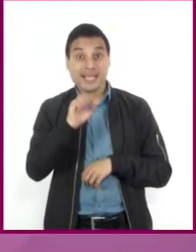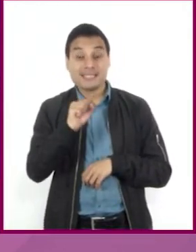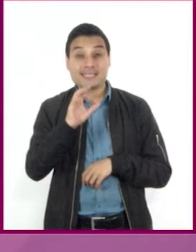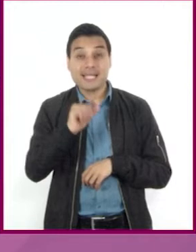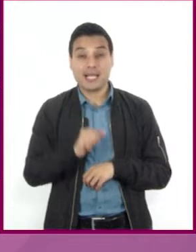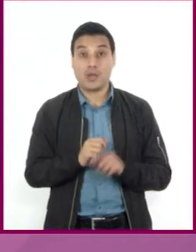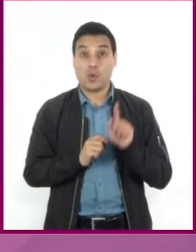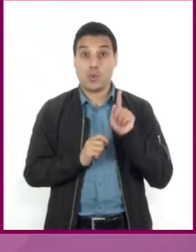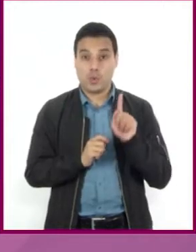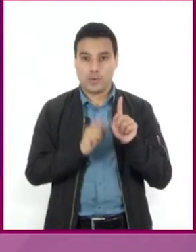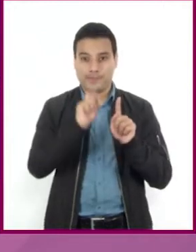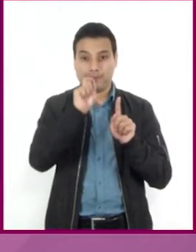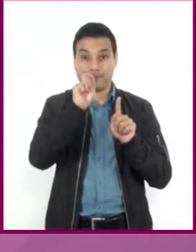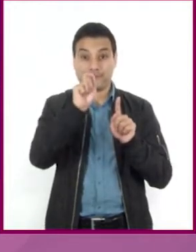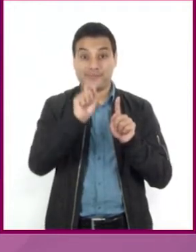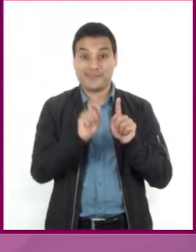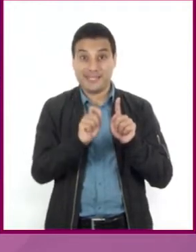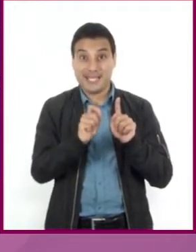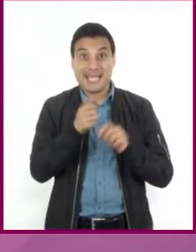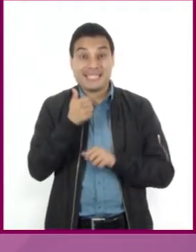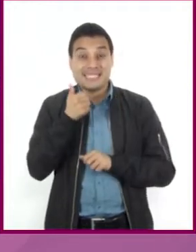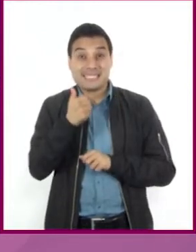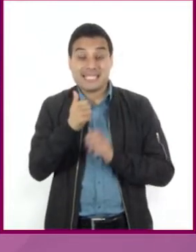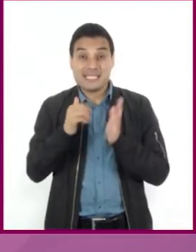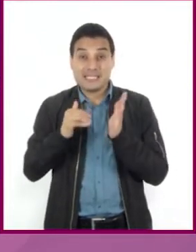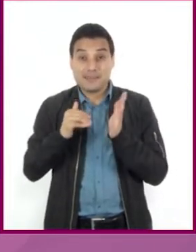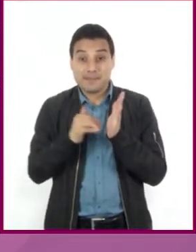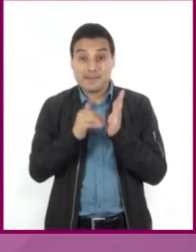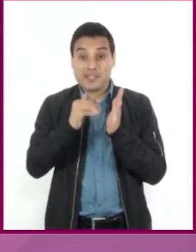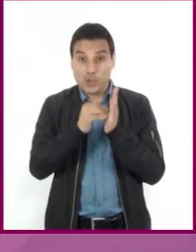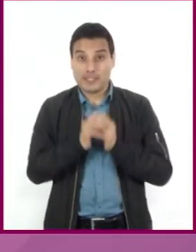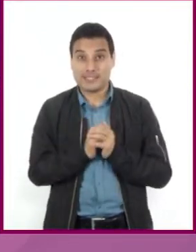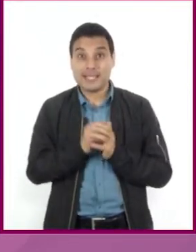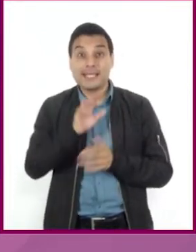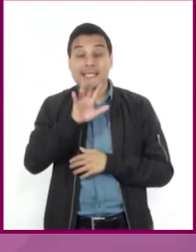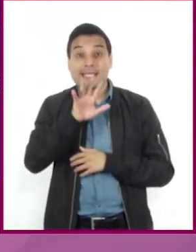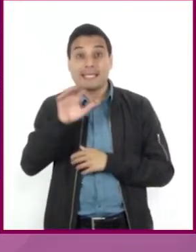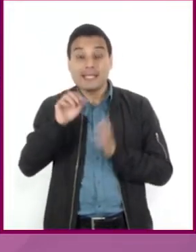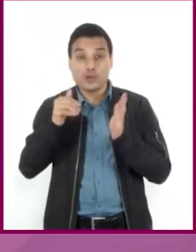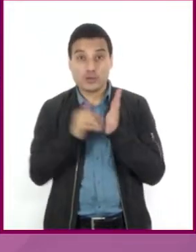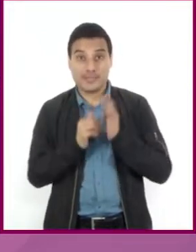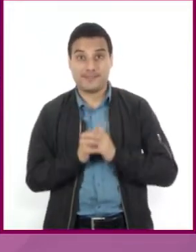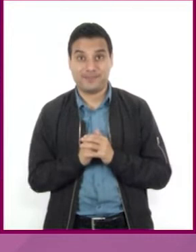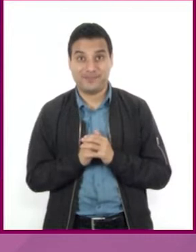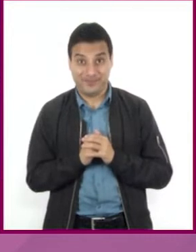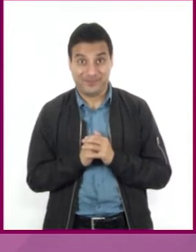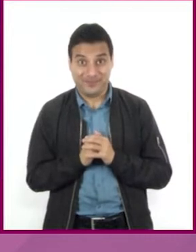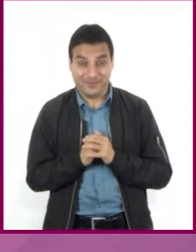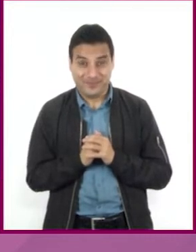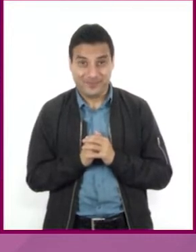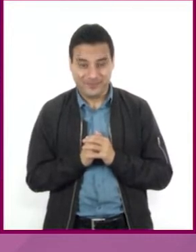,500,000. Se lee 1 a 6,500,000.